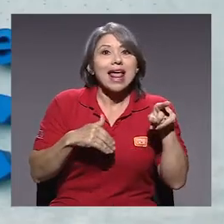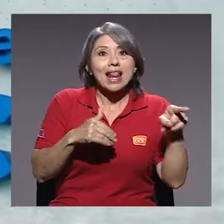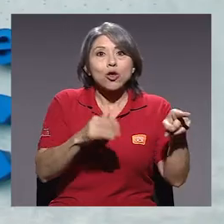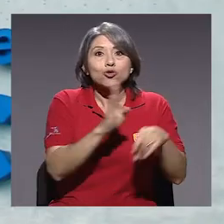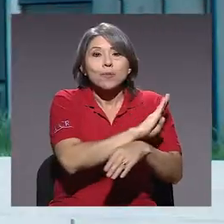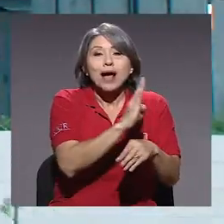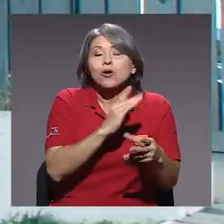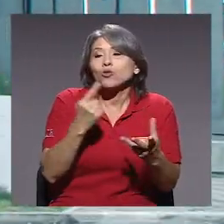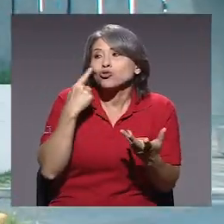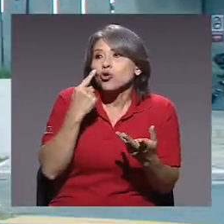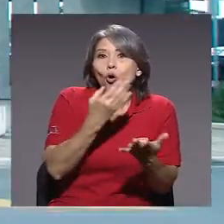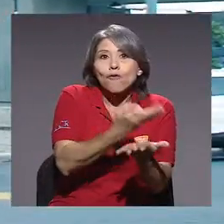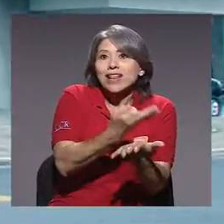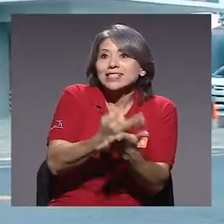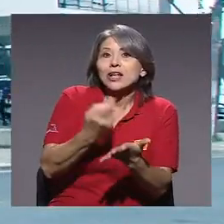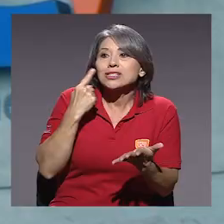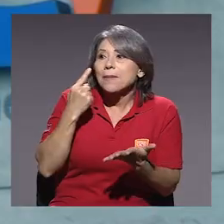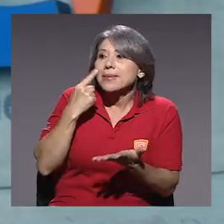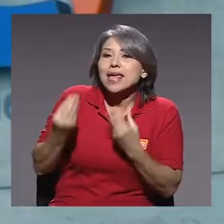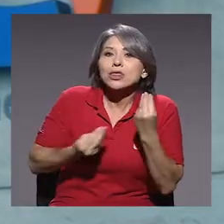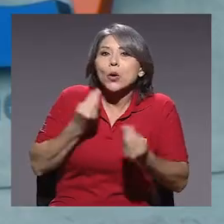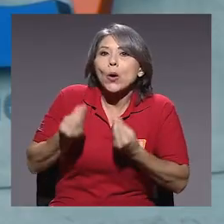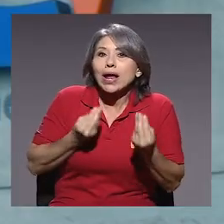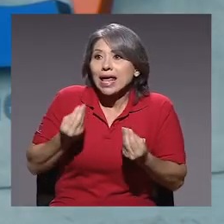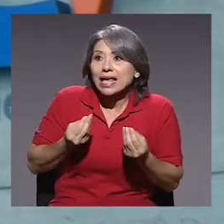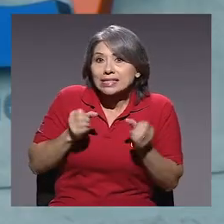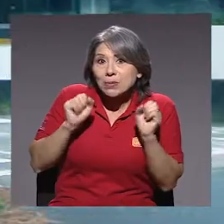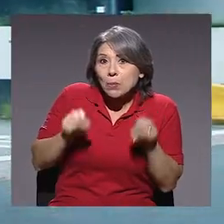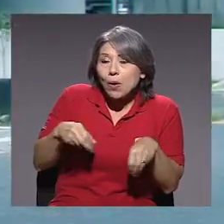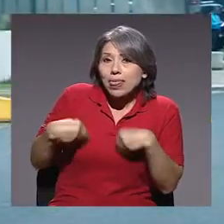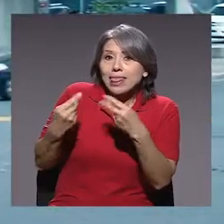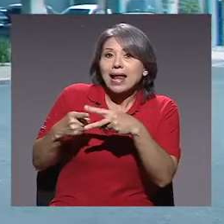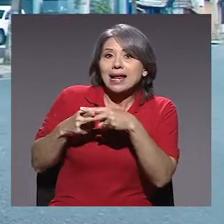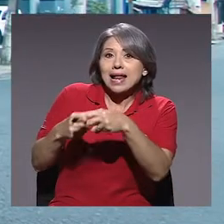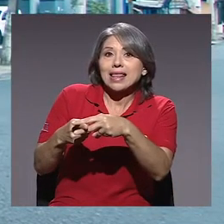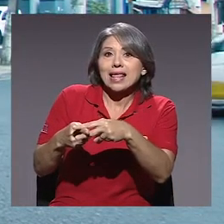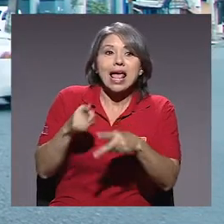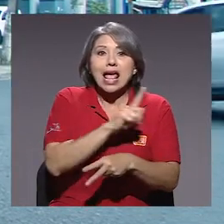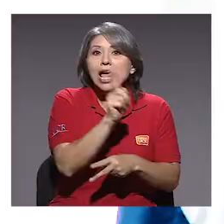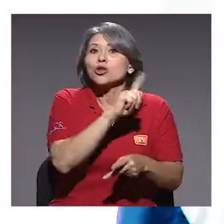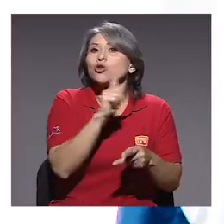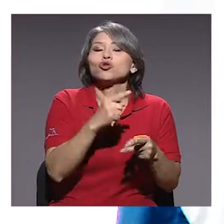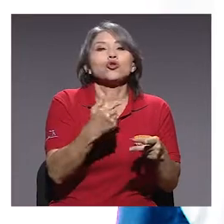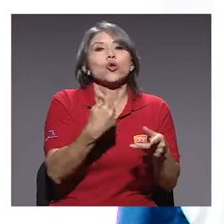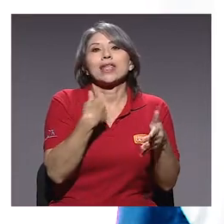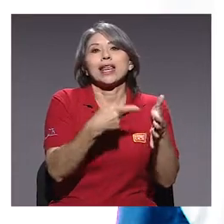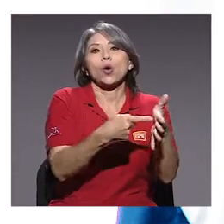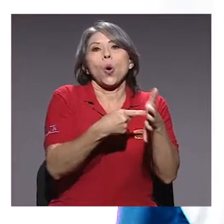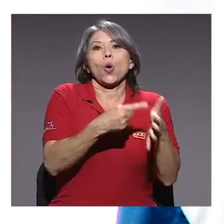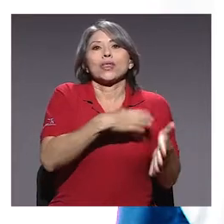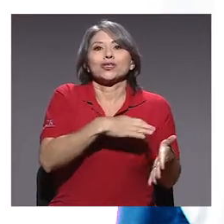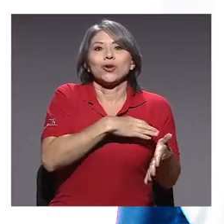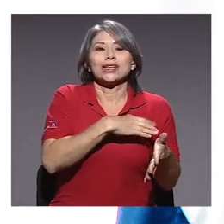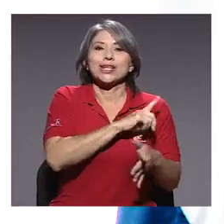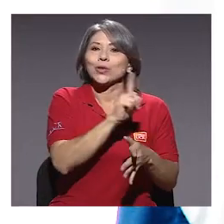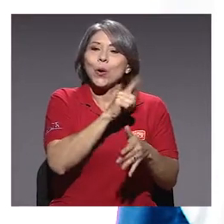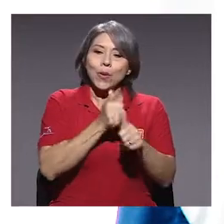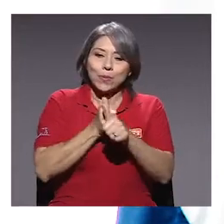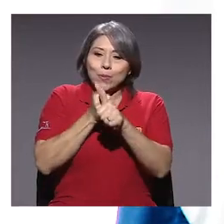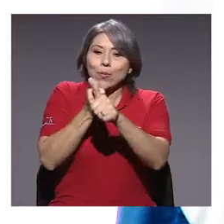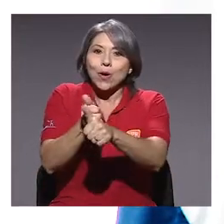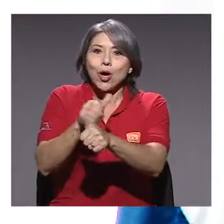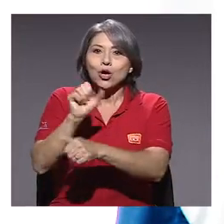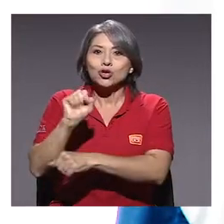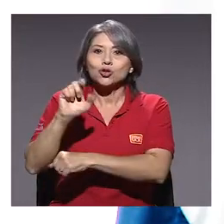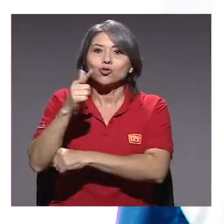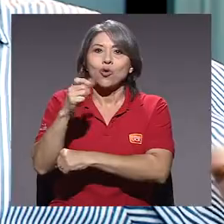financiera del crédito que le van a otorgar, no porque ellos pongan las condiciones en las que te dan un crédito, sino porque tienen una normativa su jefe que tienen